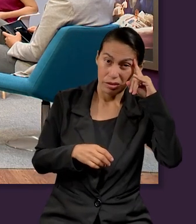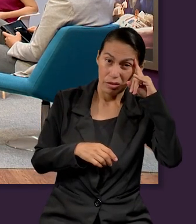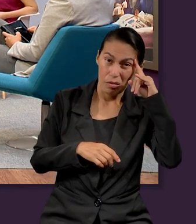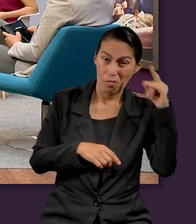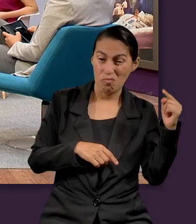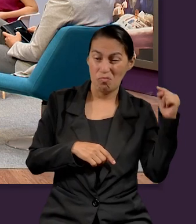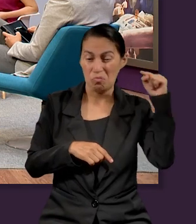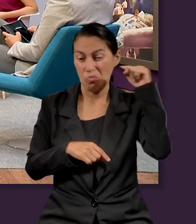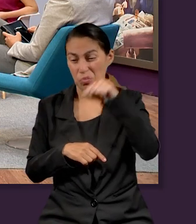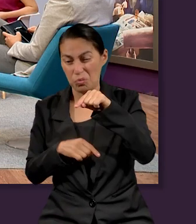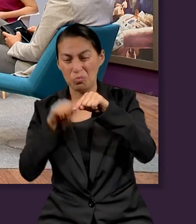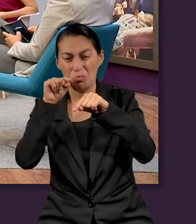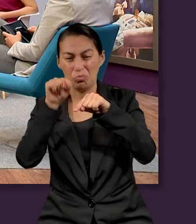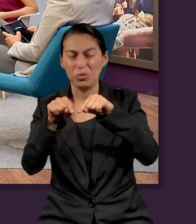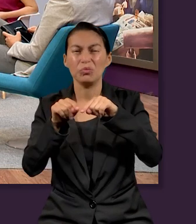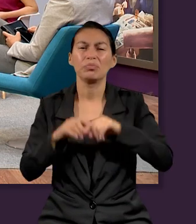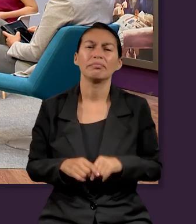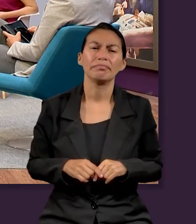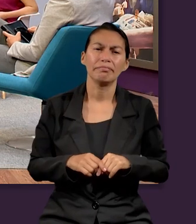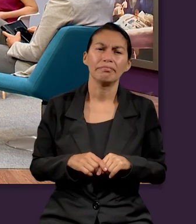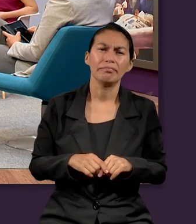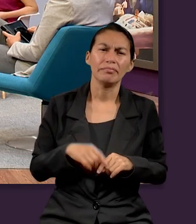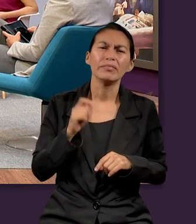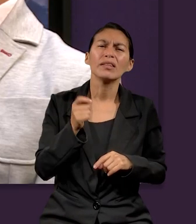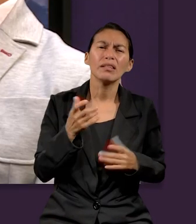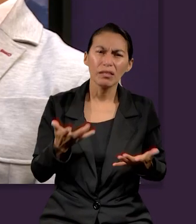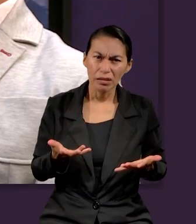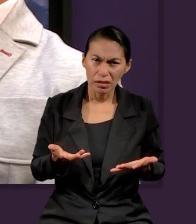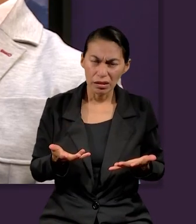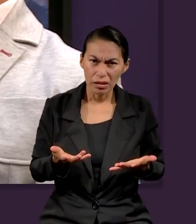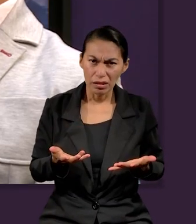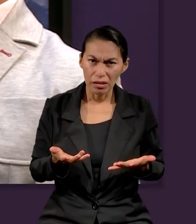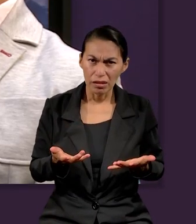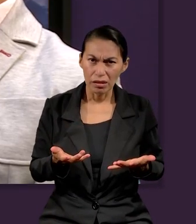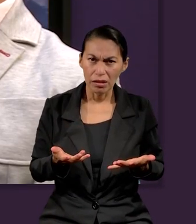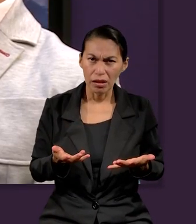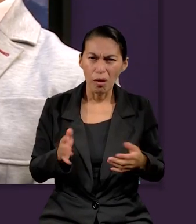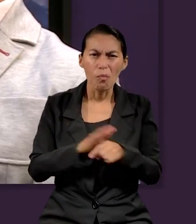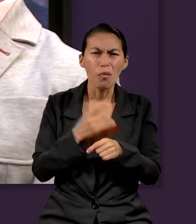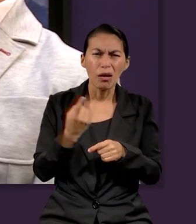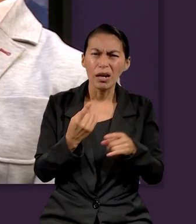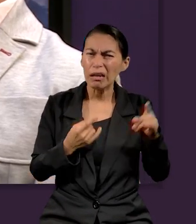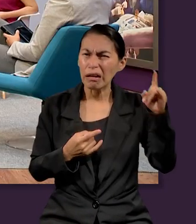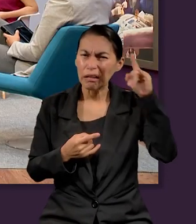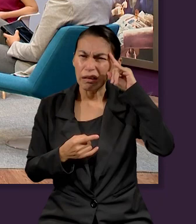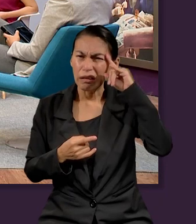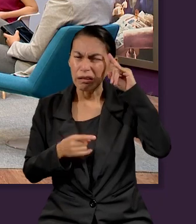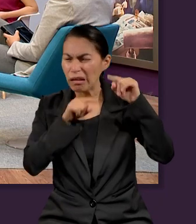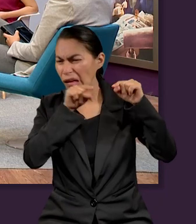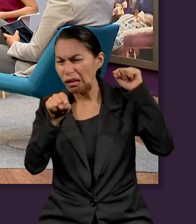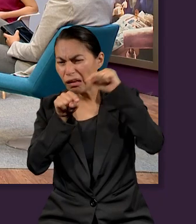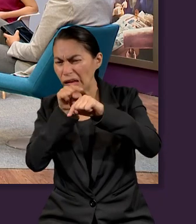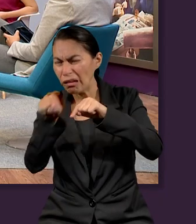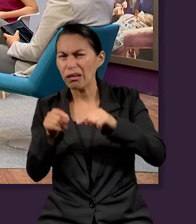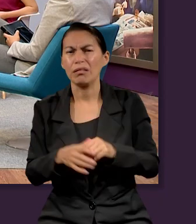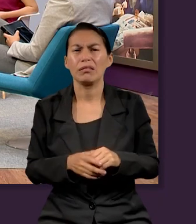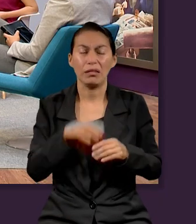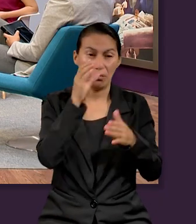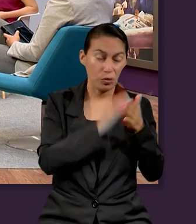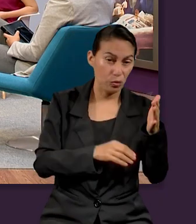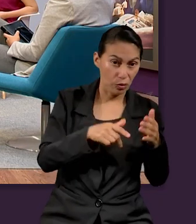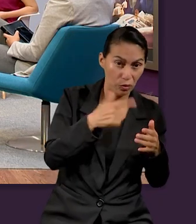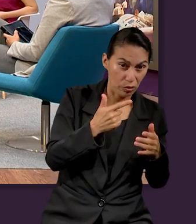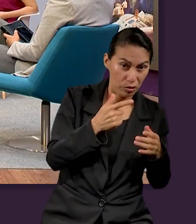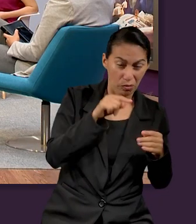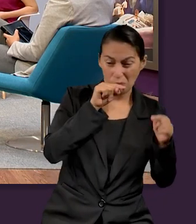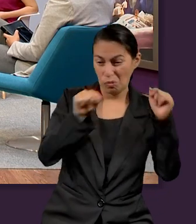aparece el ataque de Satanás. Este ataque. ¿Cuál es el punto central del ataque de Satanás? Porque lo vemos